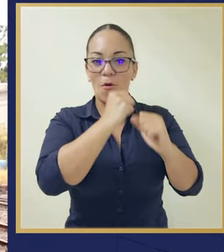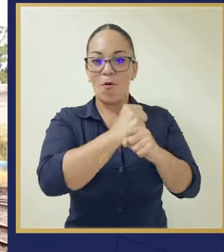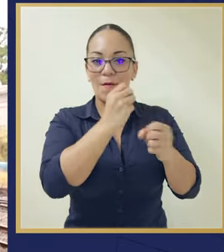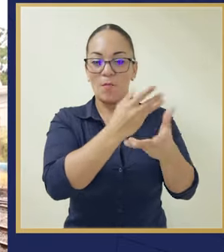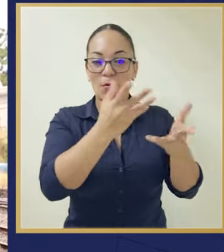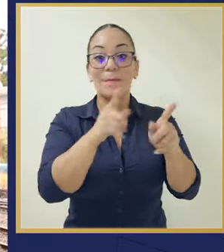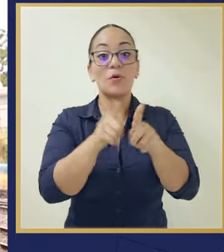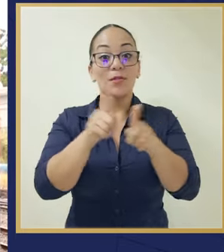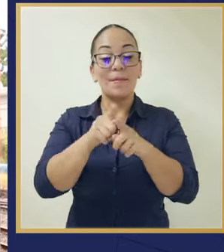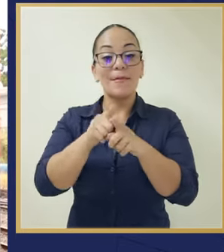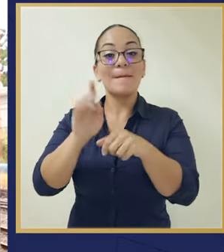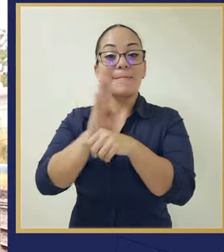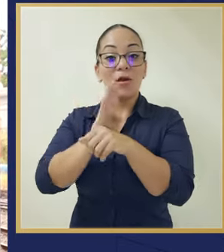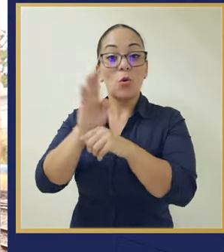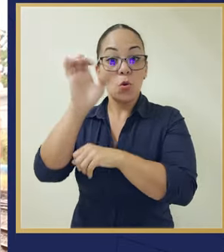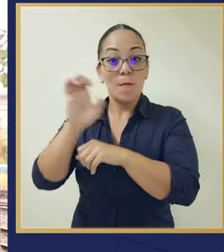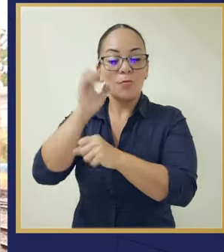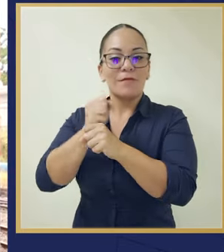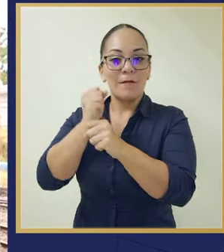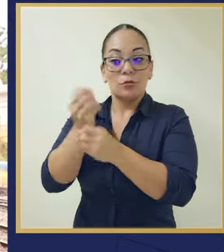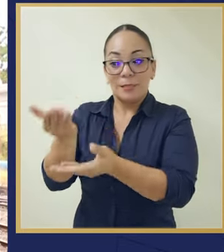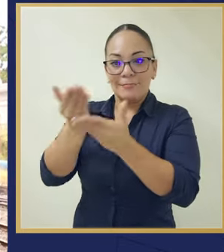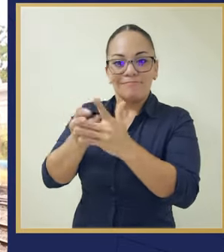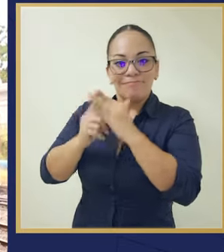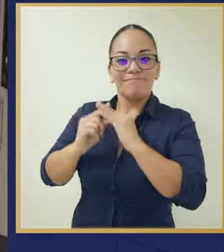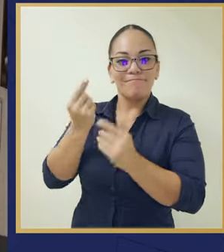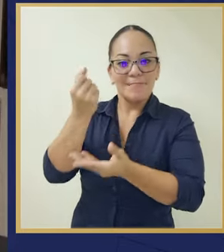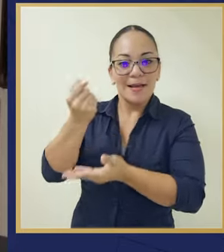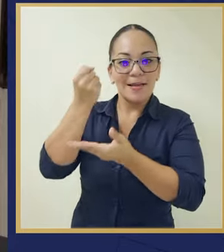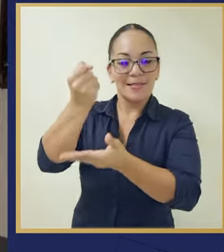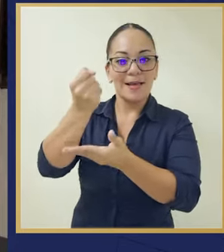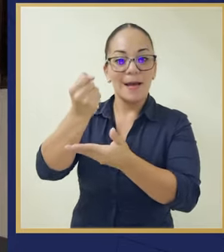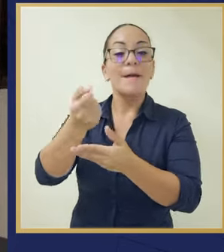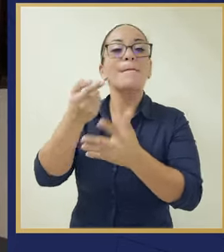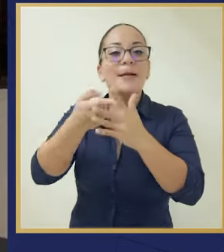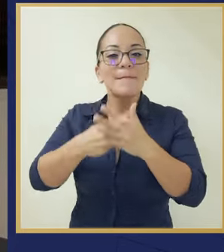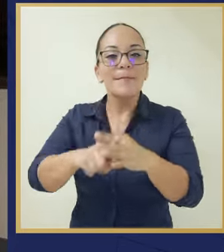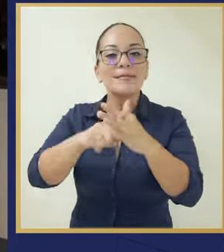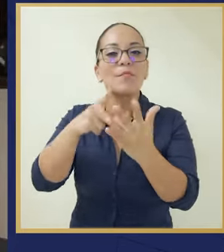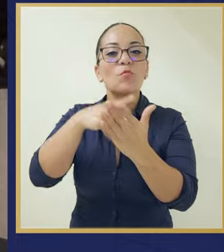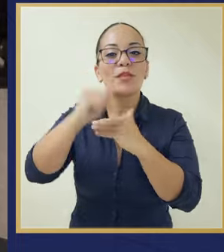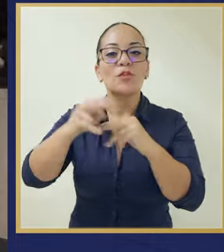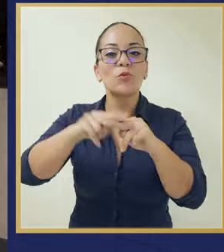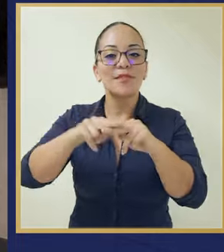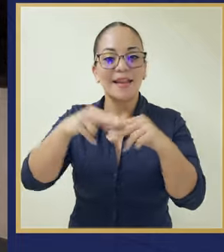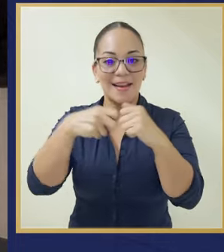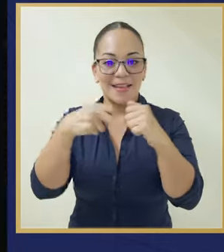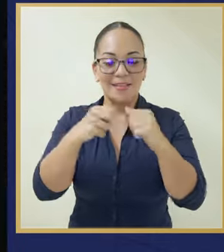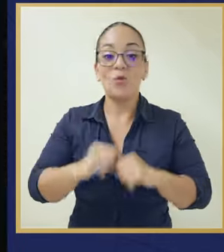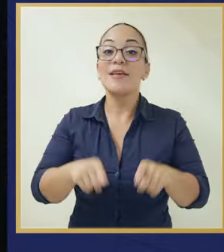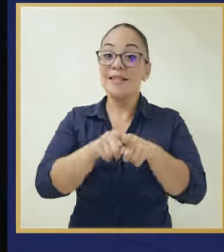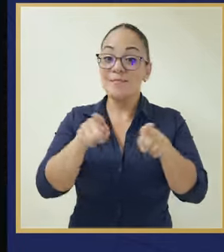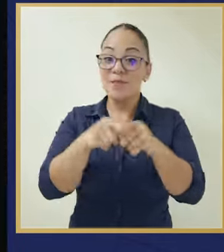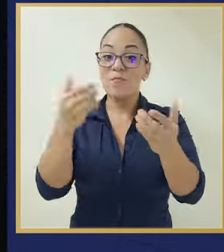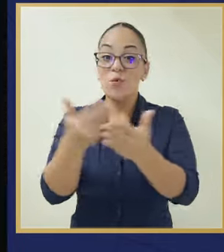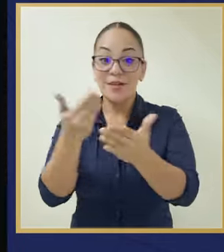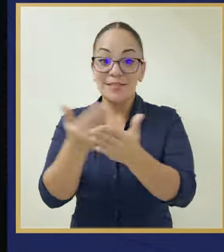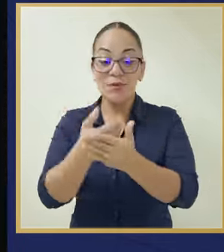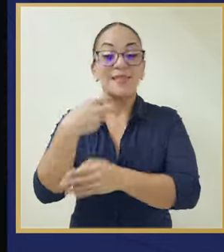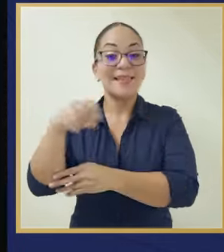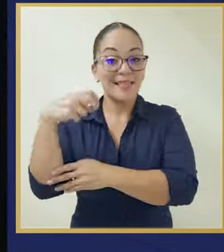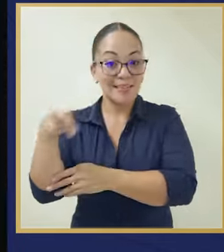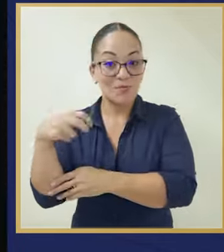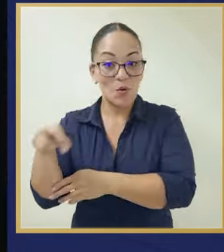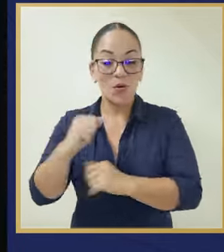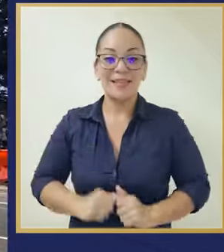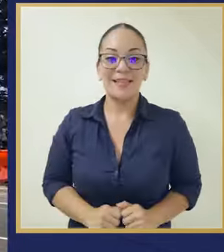Trabajamos con el Banco Europeo para que nos financie lo que falta para poder empezar con el proyecto del tren eléctrico. Y seguimos adelante con la modernización